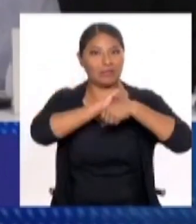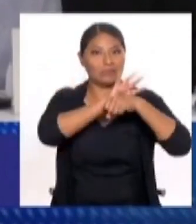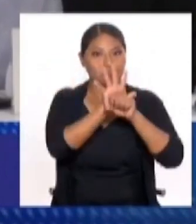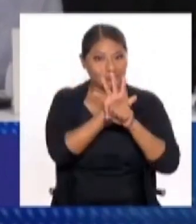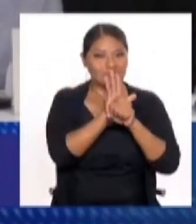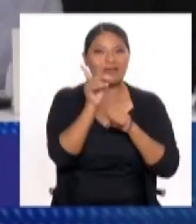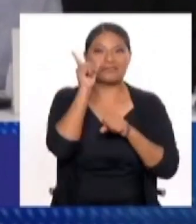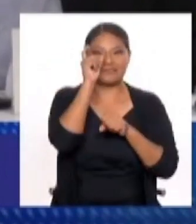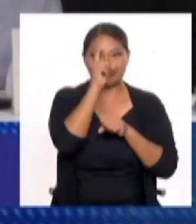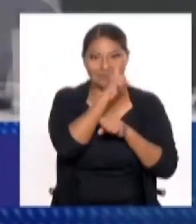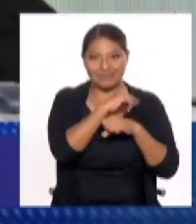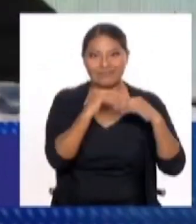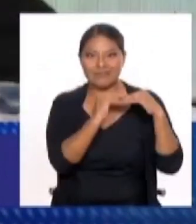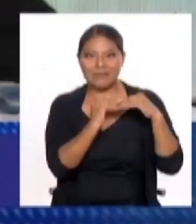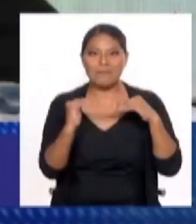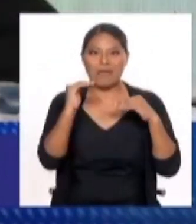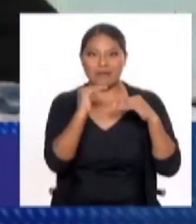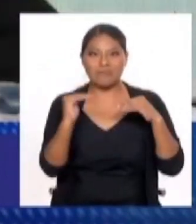factor importante.